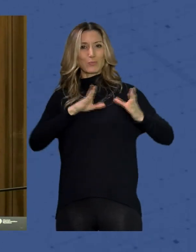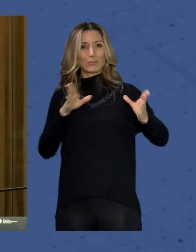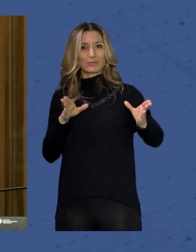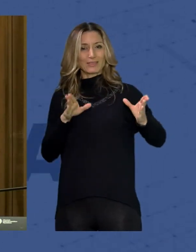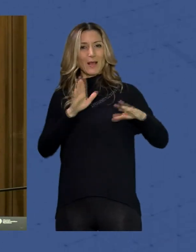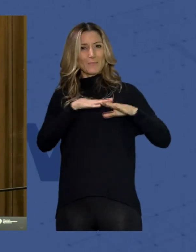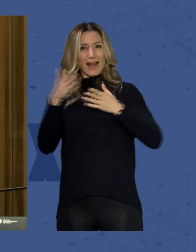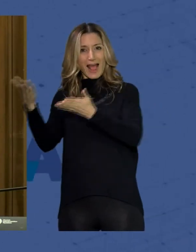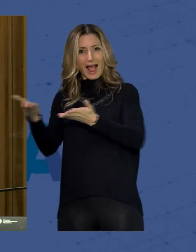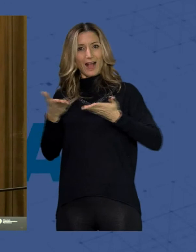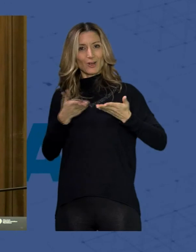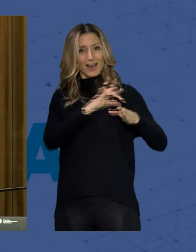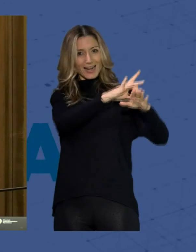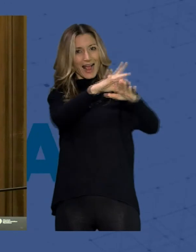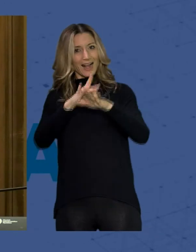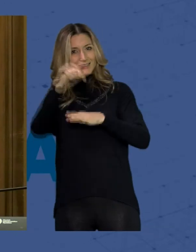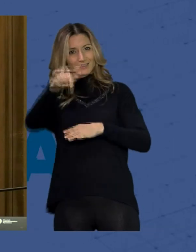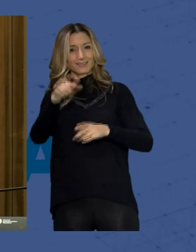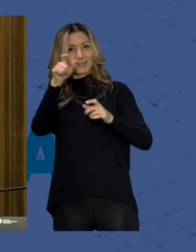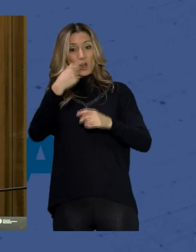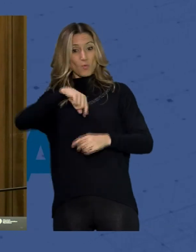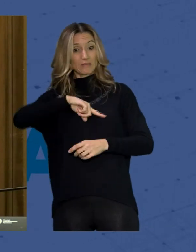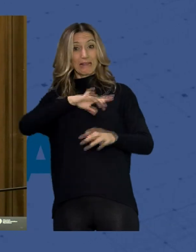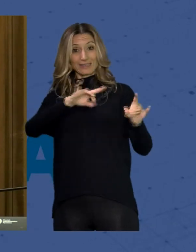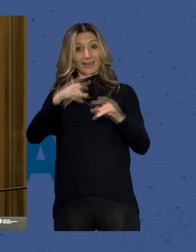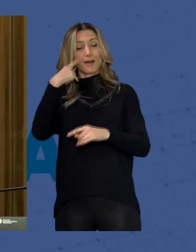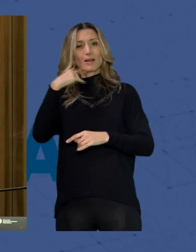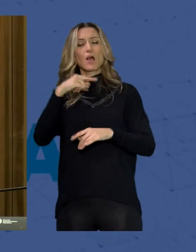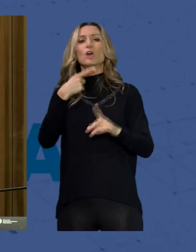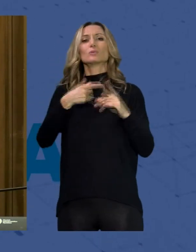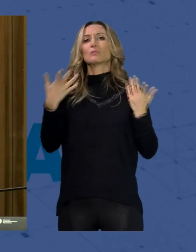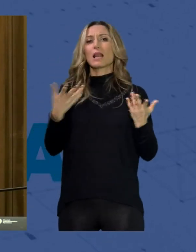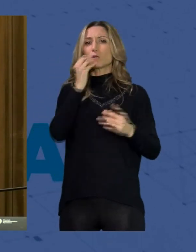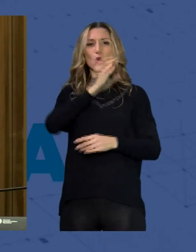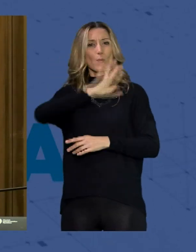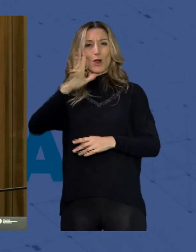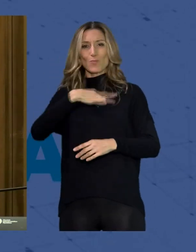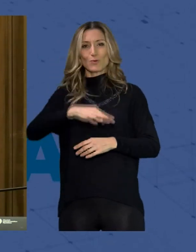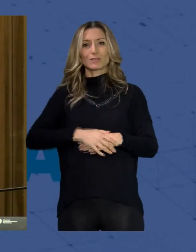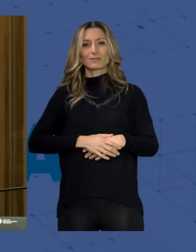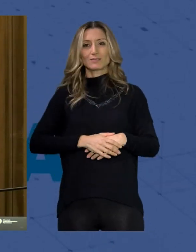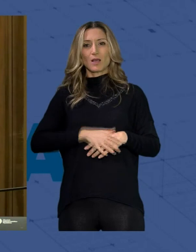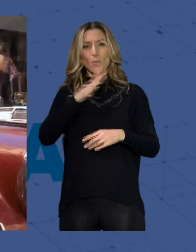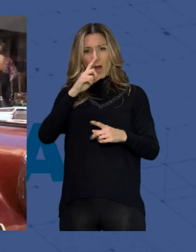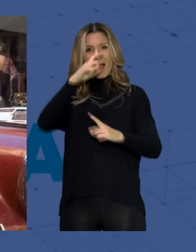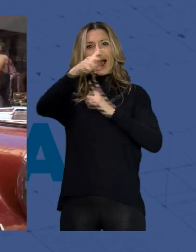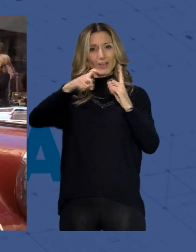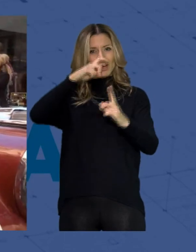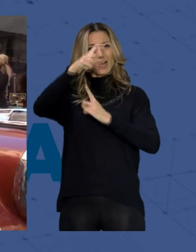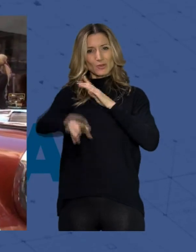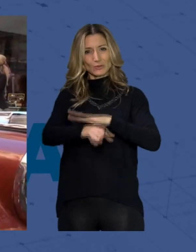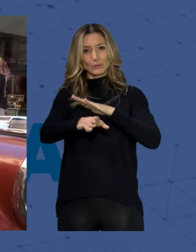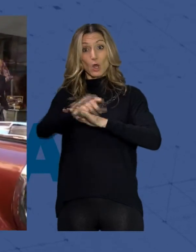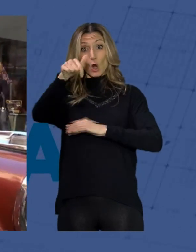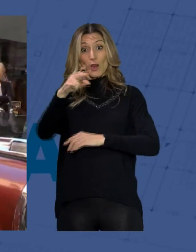acogeros en nuestra tierra y a que con la intención de hacerlo lo mejor posible para que volváis año tras año Hoy viernes día